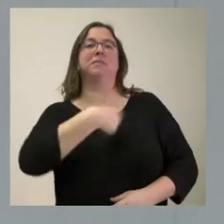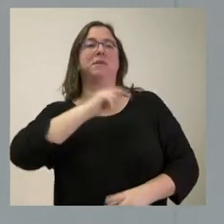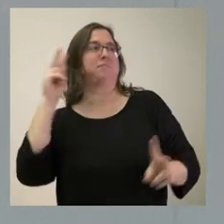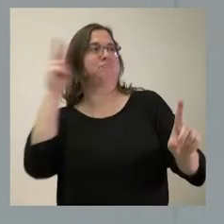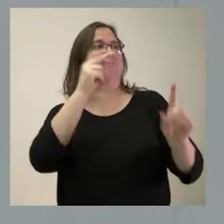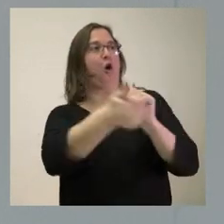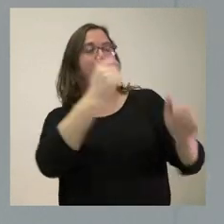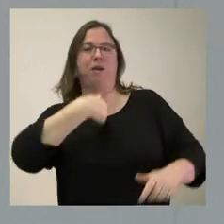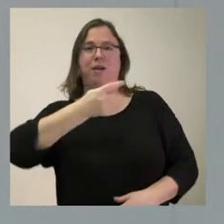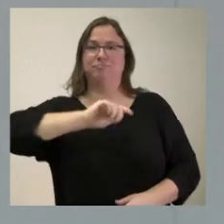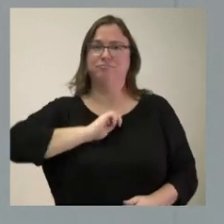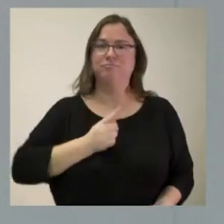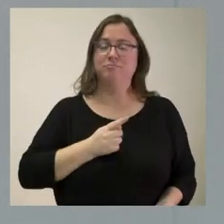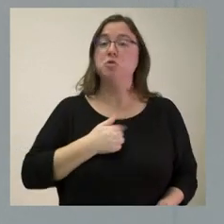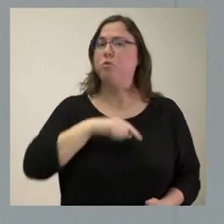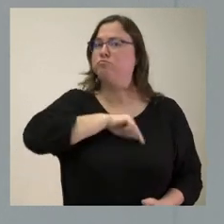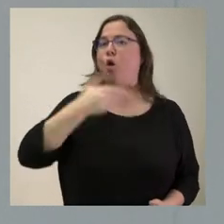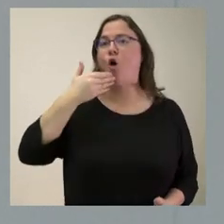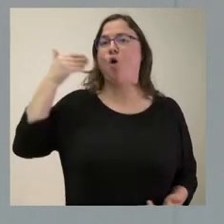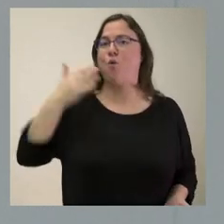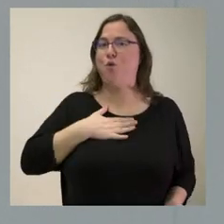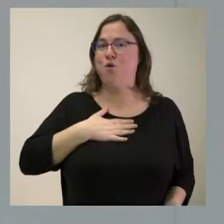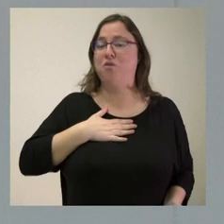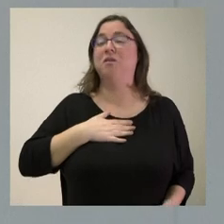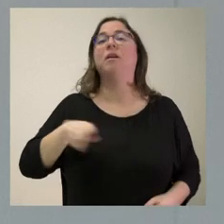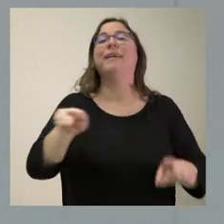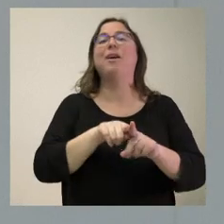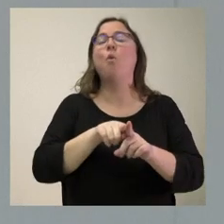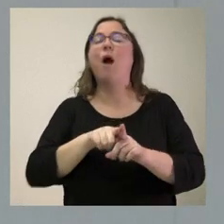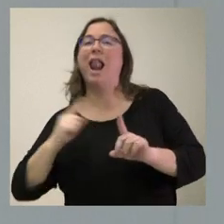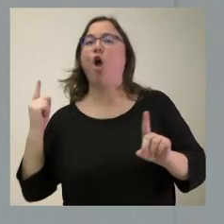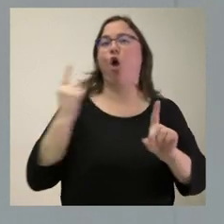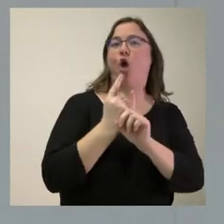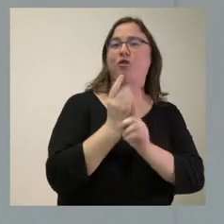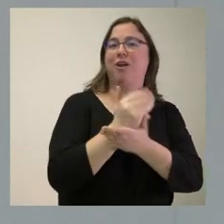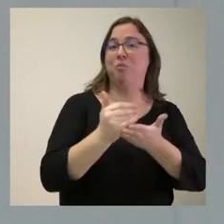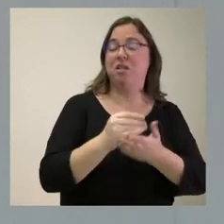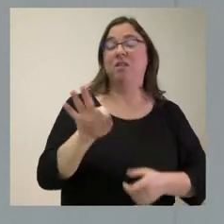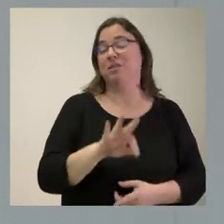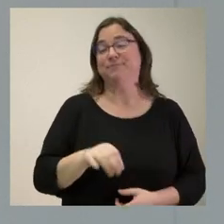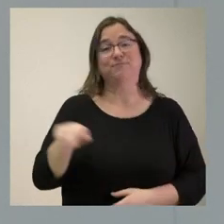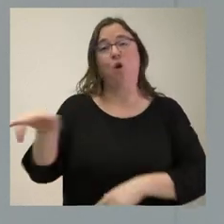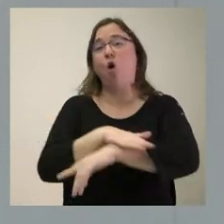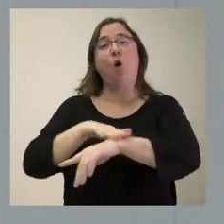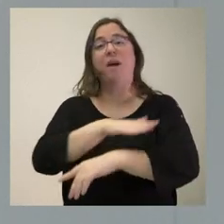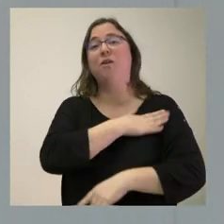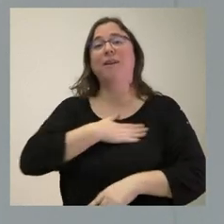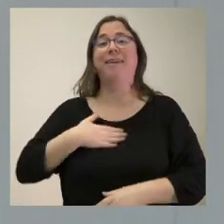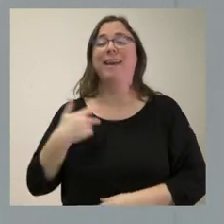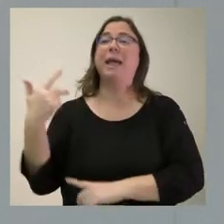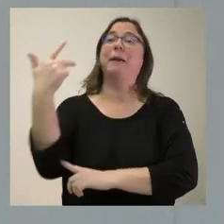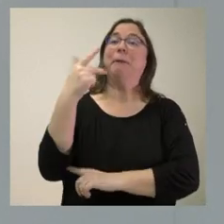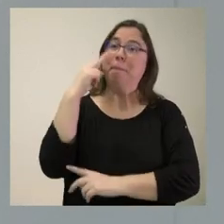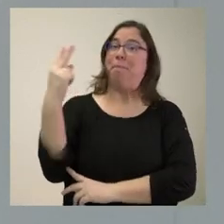muy orgullosos de ellos. No nos tomamos esto tanto un ataque a la comunidad, sino como una voluntad que tiene el Gobierno de seguir nuestras rodas de presa y aprender.